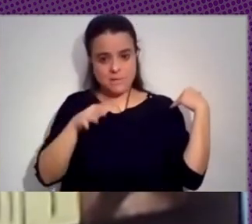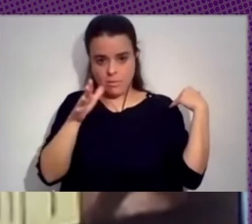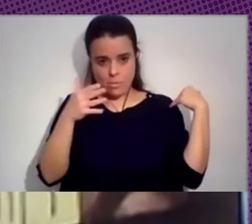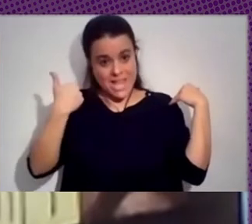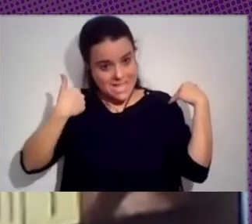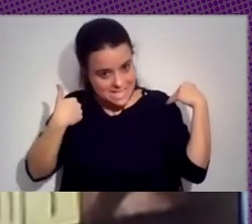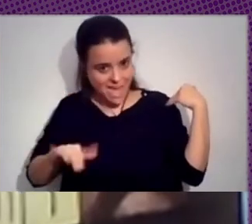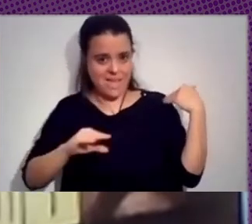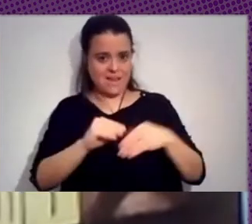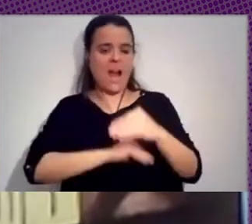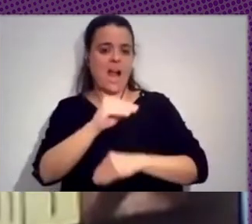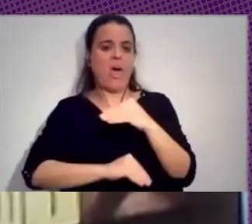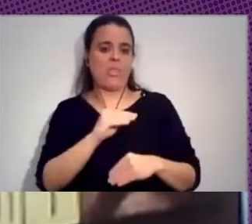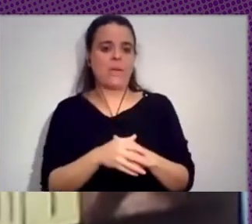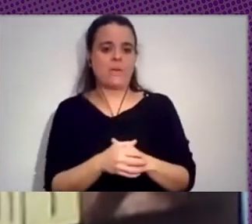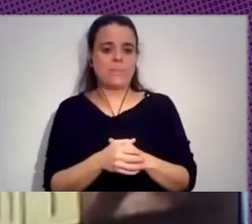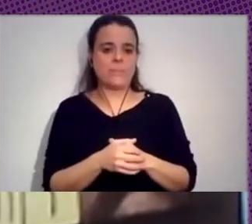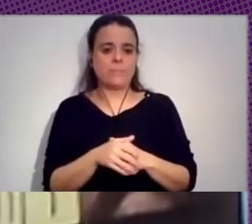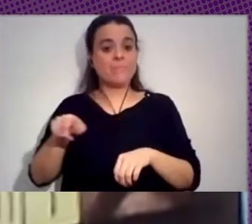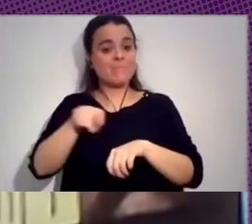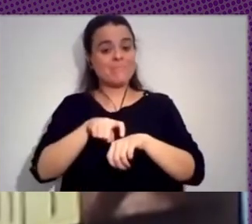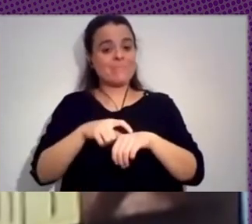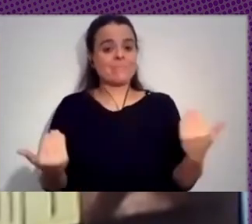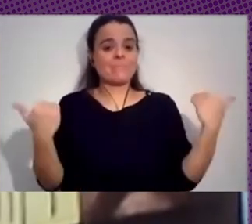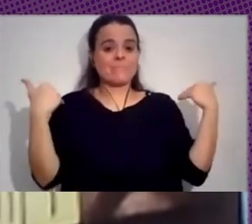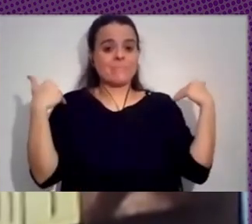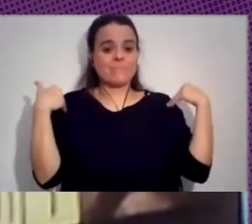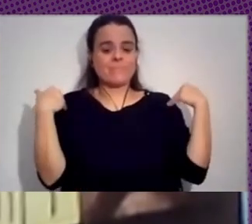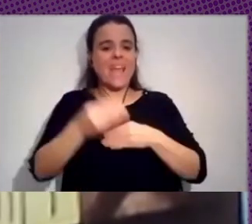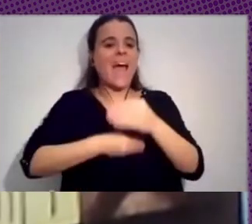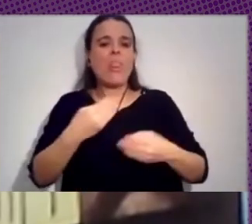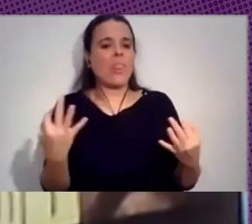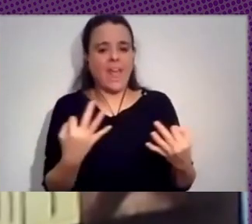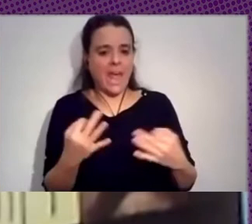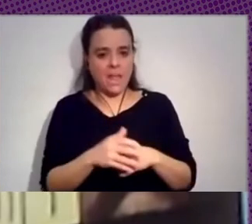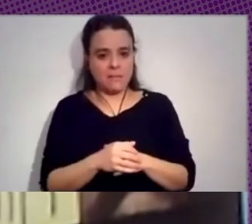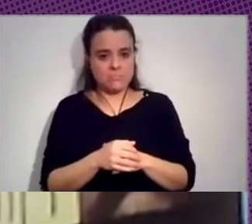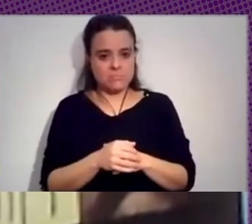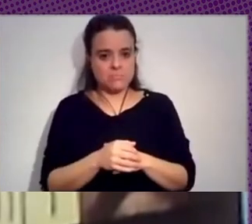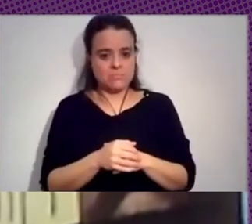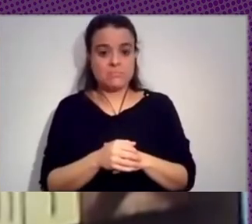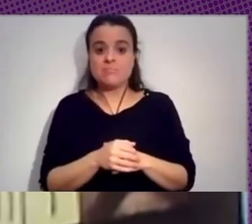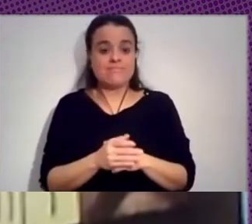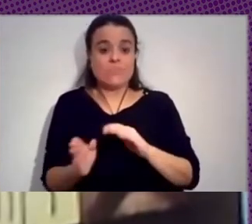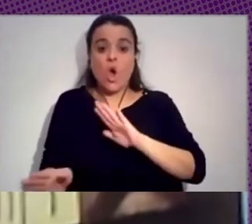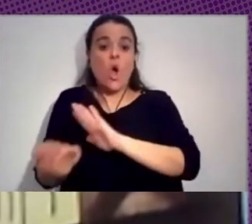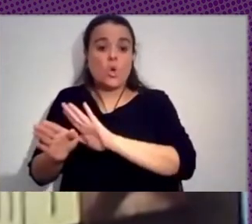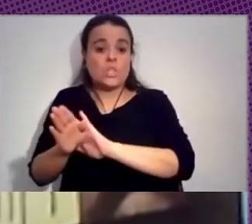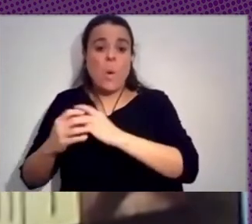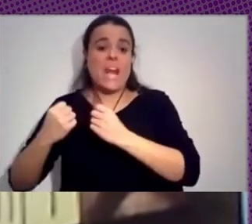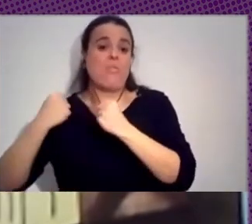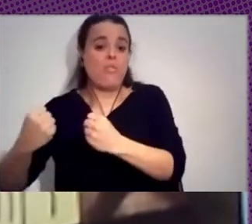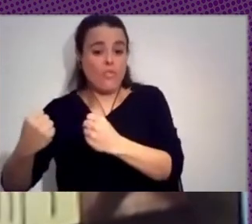lo hacen. Y este tipo de responsabilidades lo único que hace es convalidarlas como actores hegemónicos en un mercado que ya